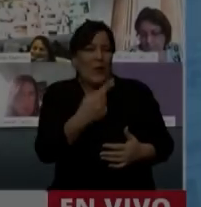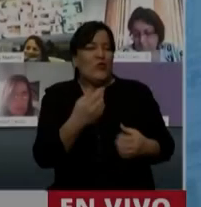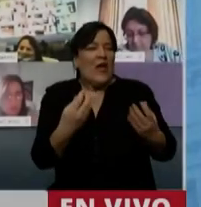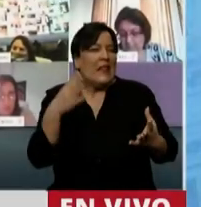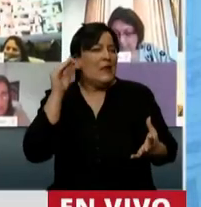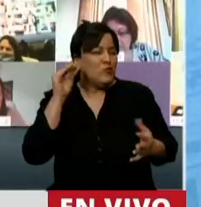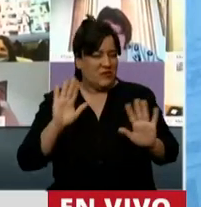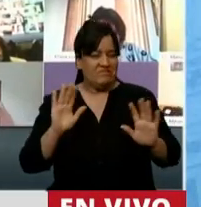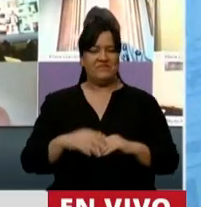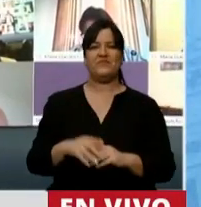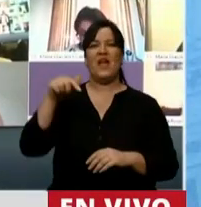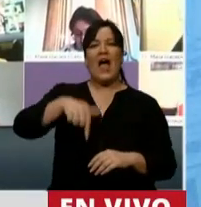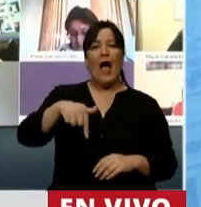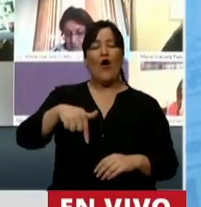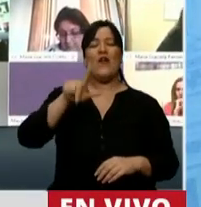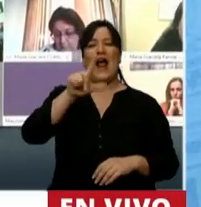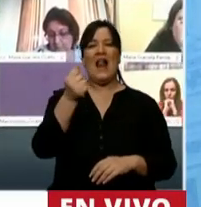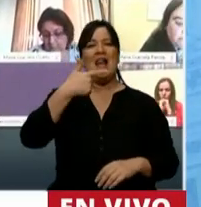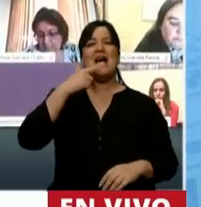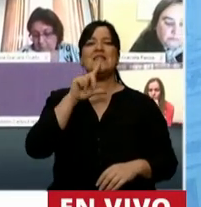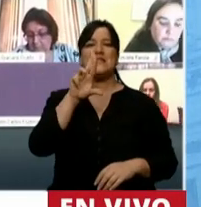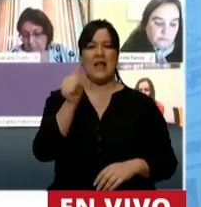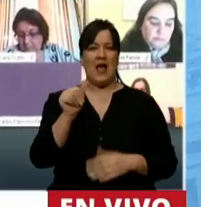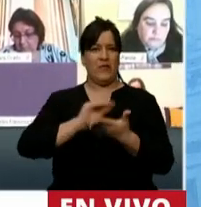Diputado Facundo Suárez Lastra tiene la palabra.